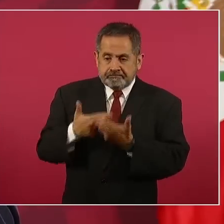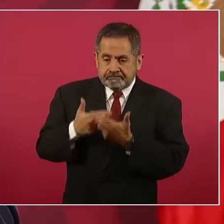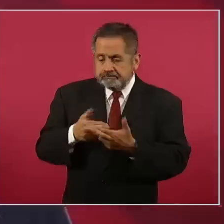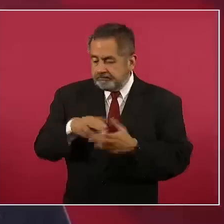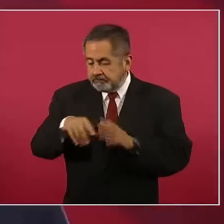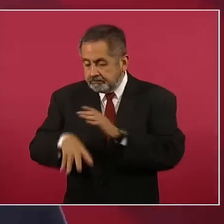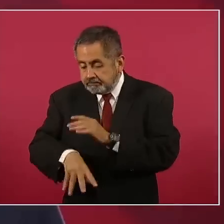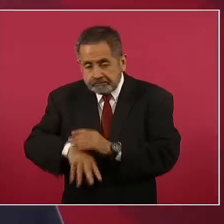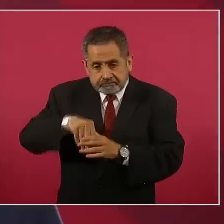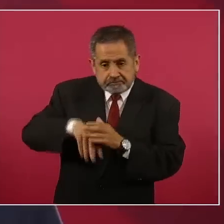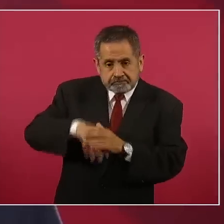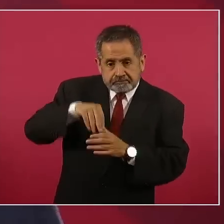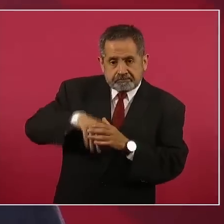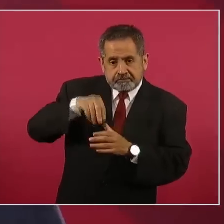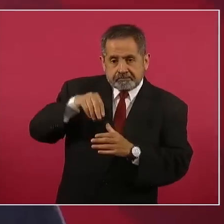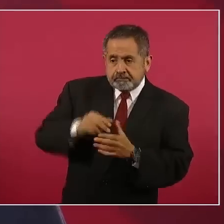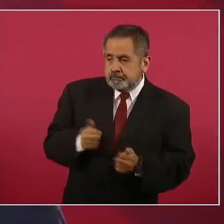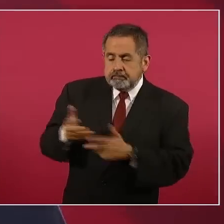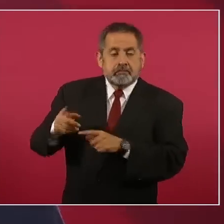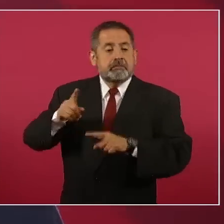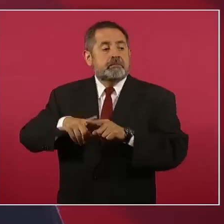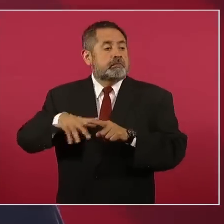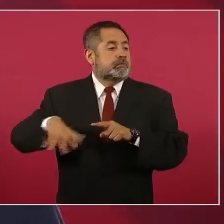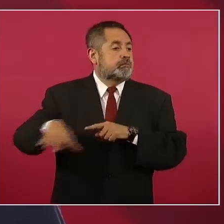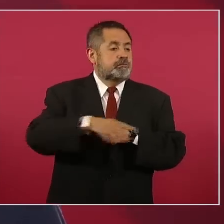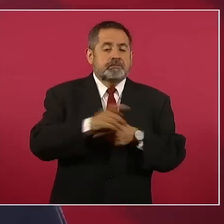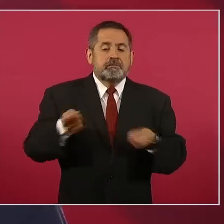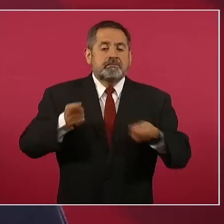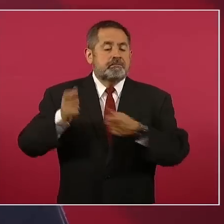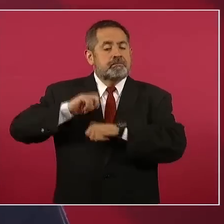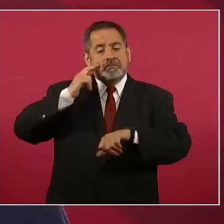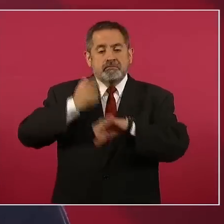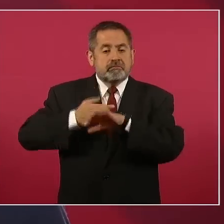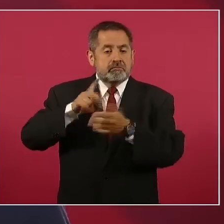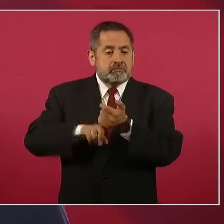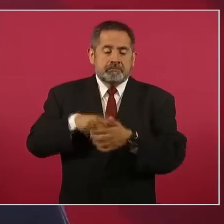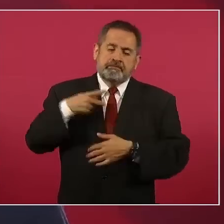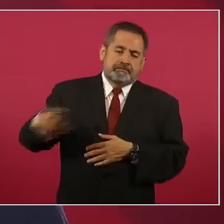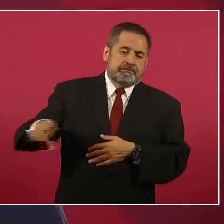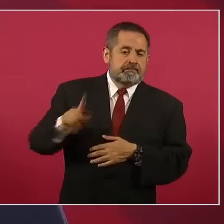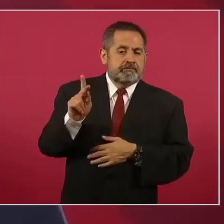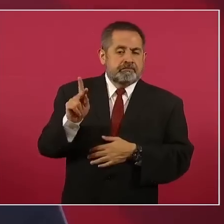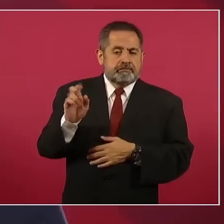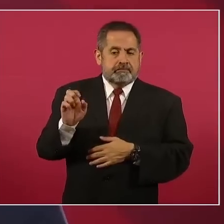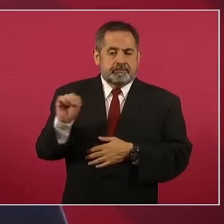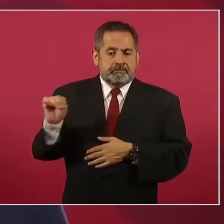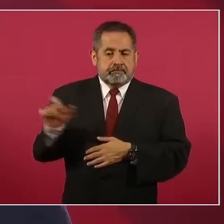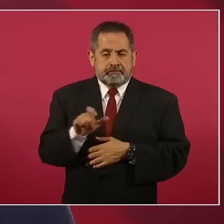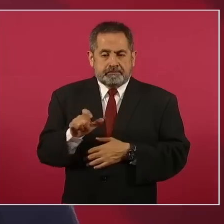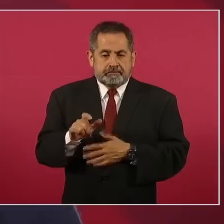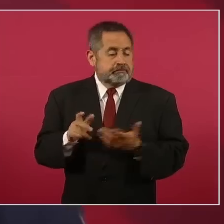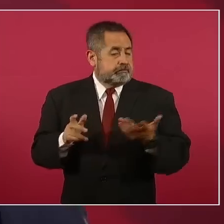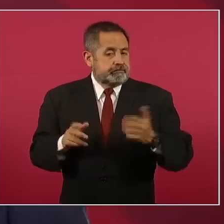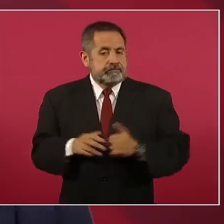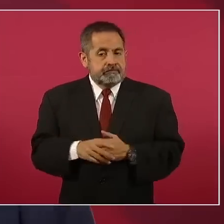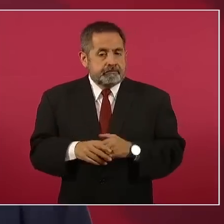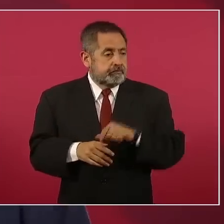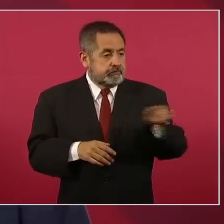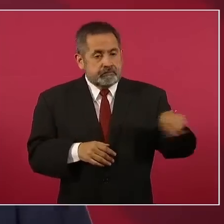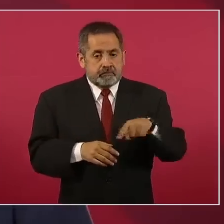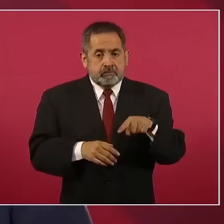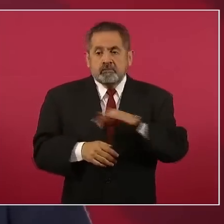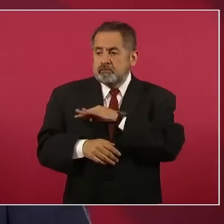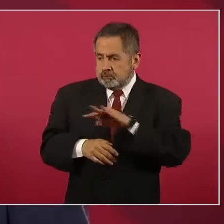del campo va a corresponder a Pemex. Esto no significa que ellos no puedan